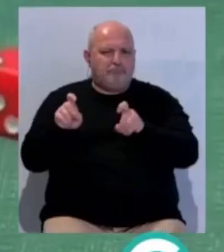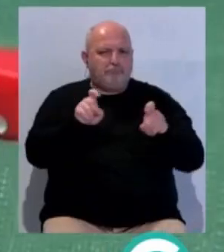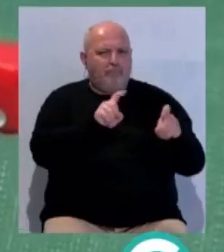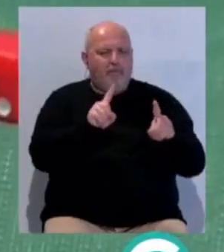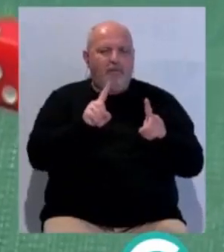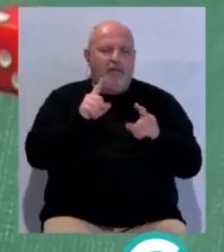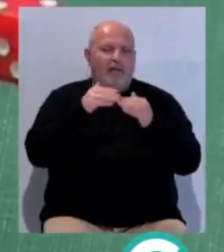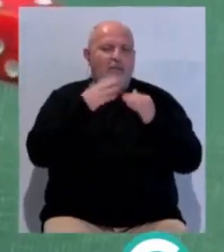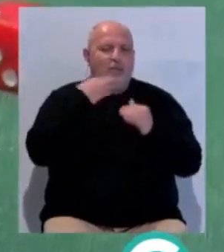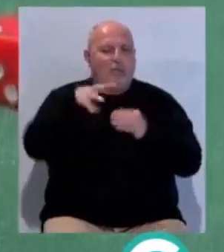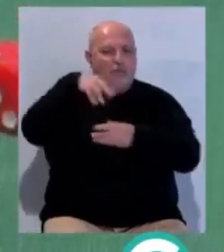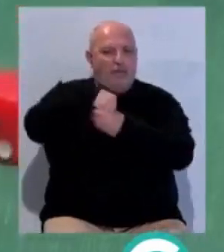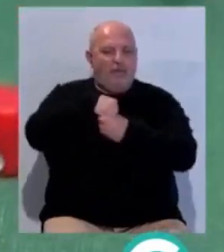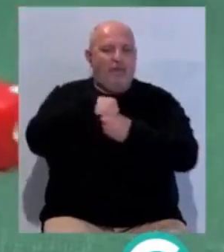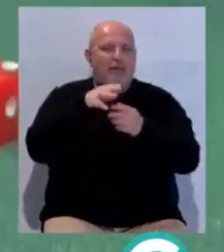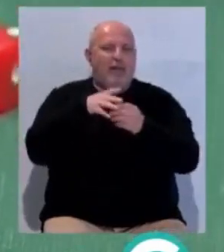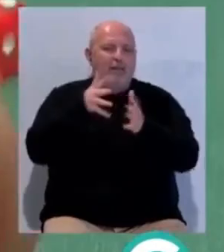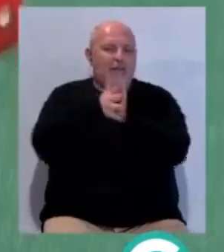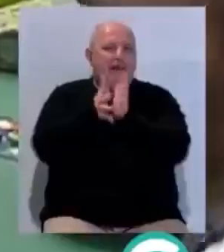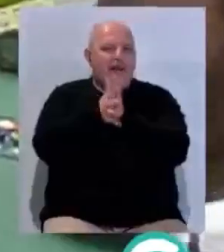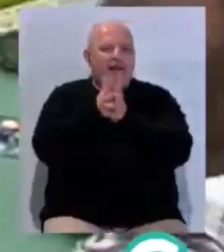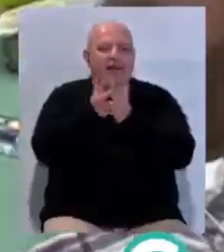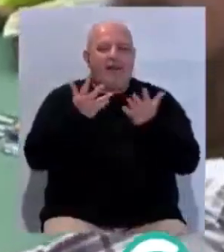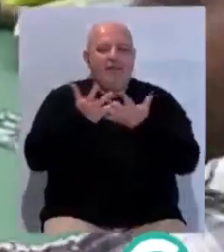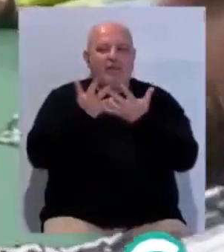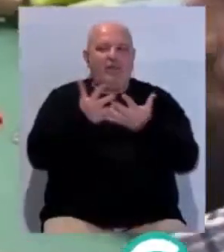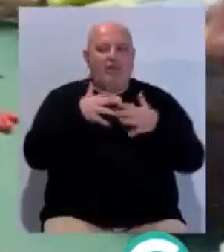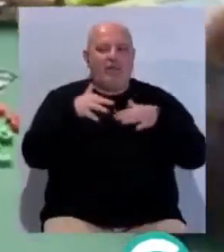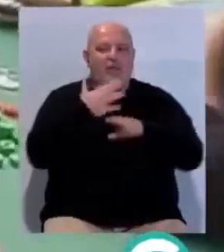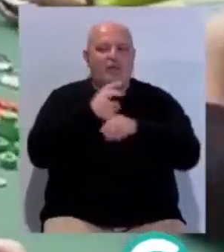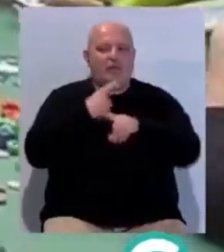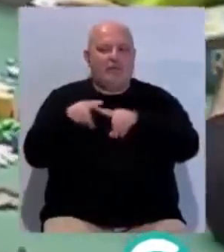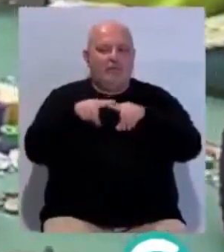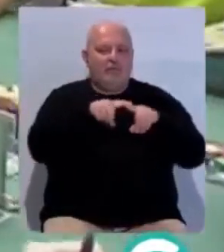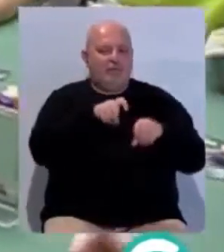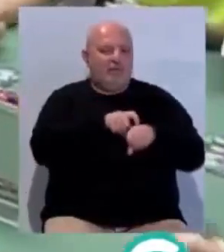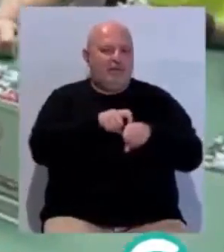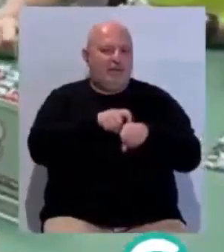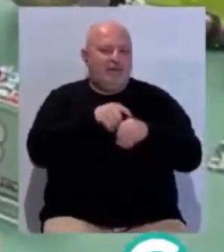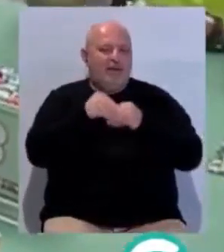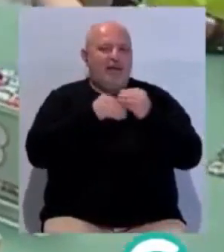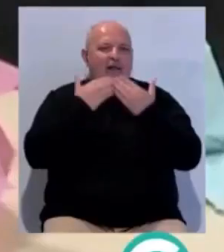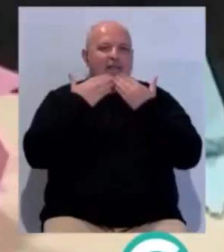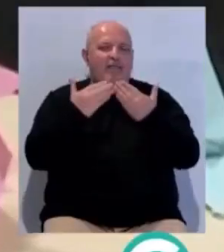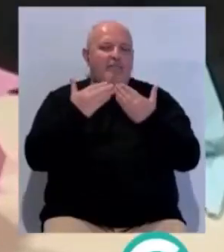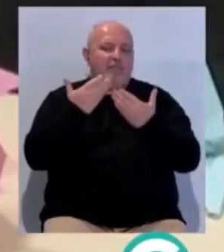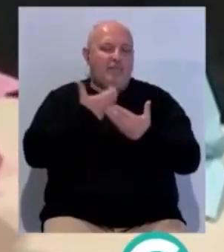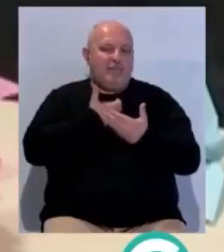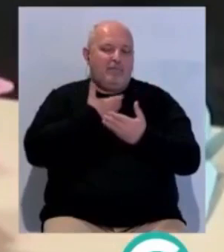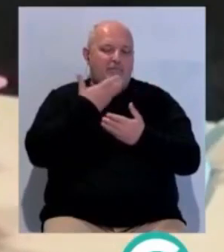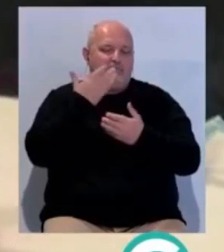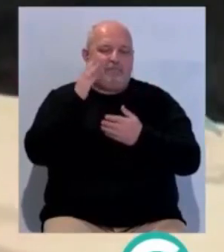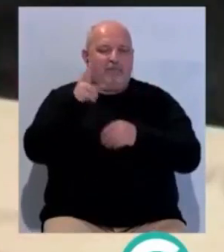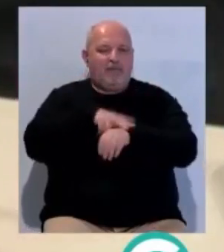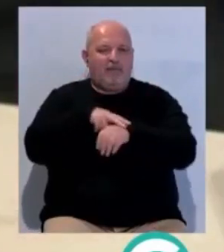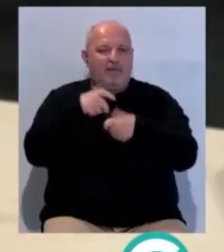jornada en la casa de la juventud para explicar, ayudar y dinamizar los diferentes juegos a los que se le ha agradecido desde el ayuntamiento a través